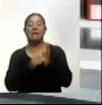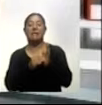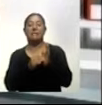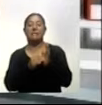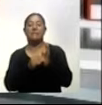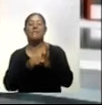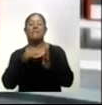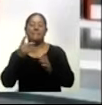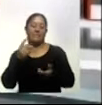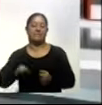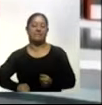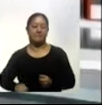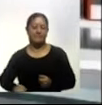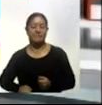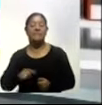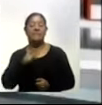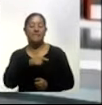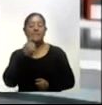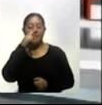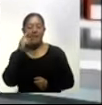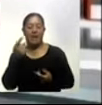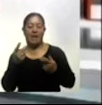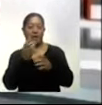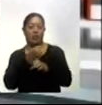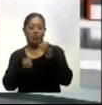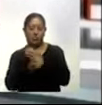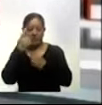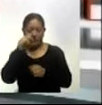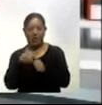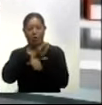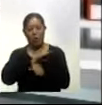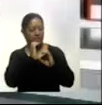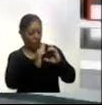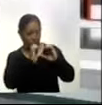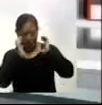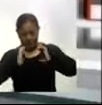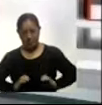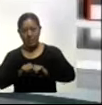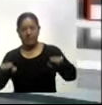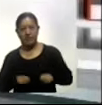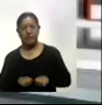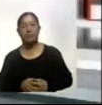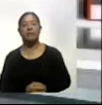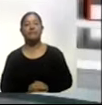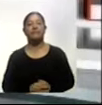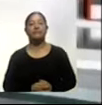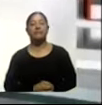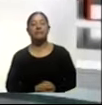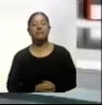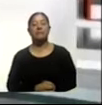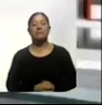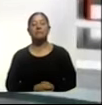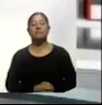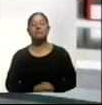pacientes con COVID-19. El ejecutivo del Estado nombra a Elida Garrido, directora de notarías y